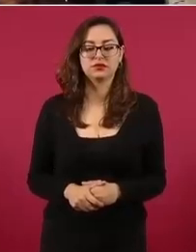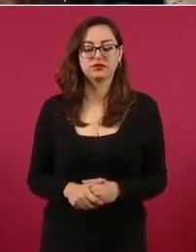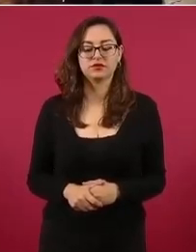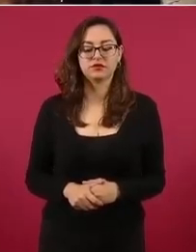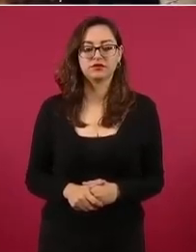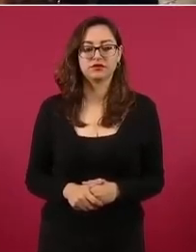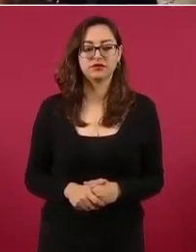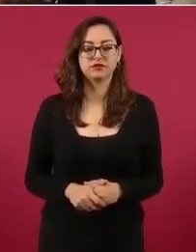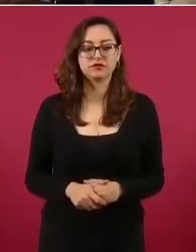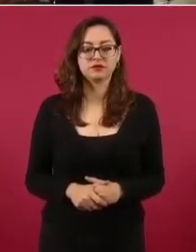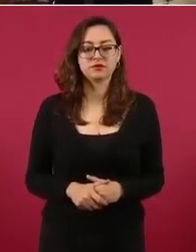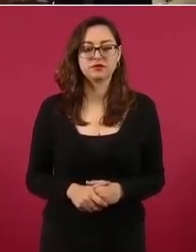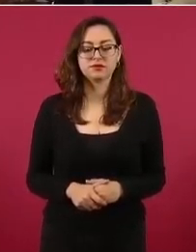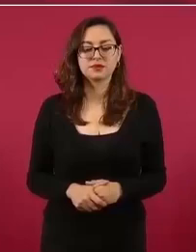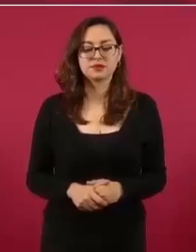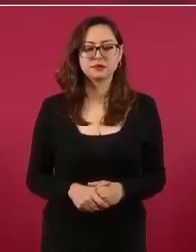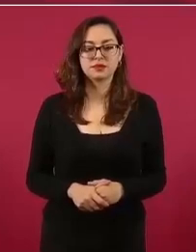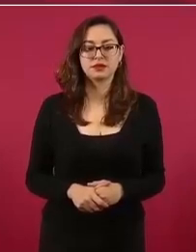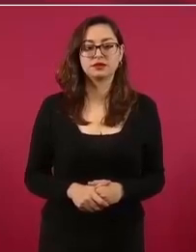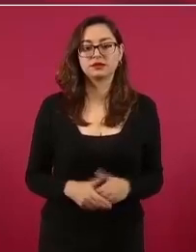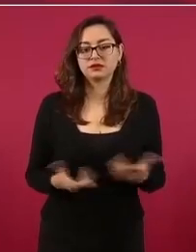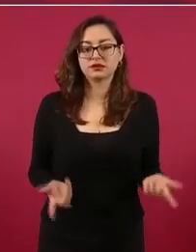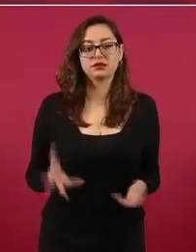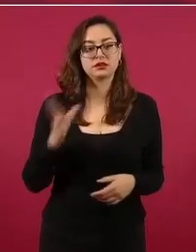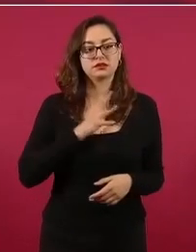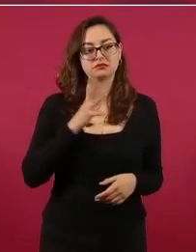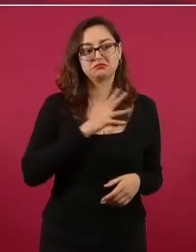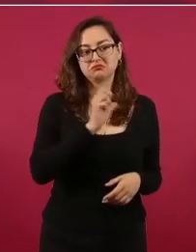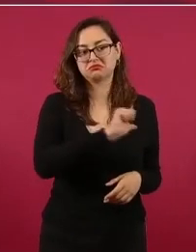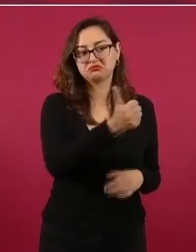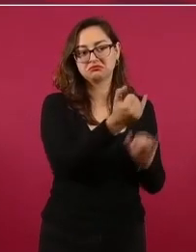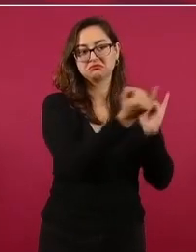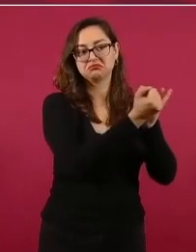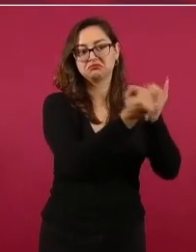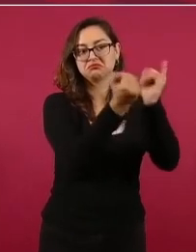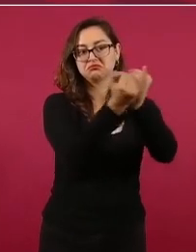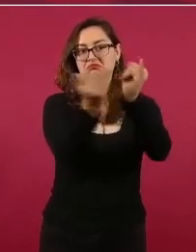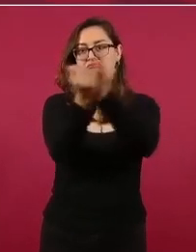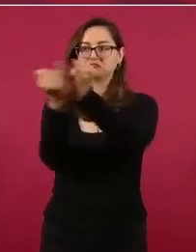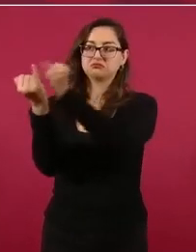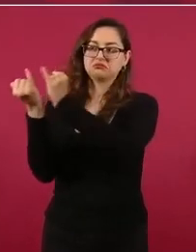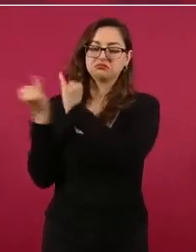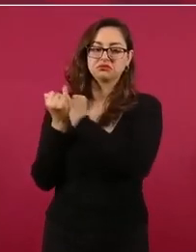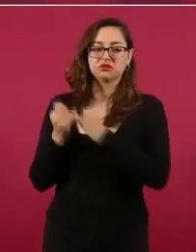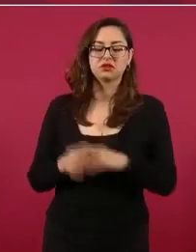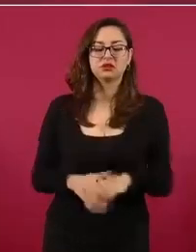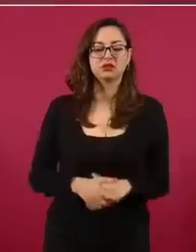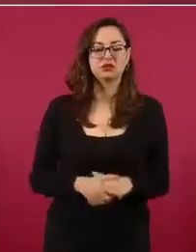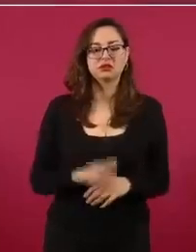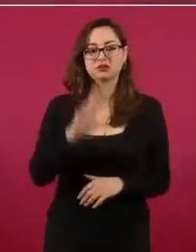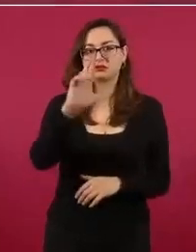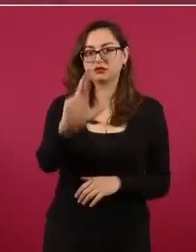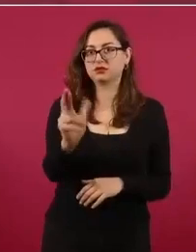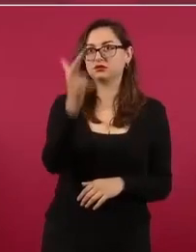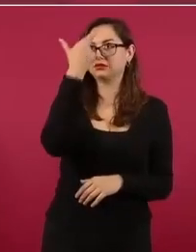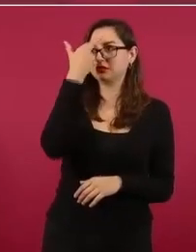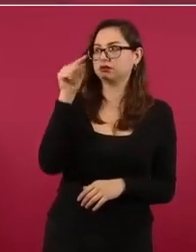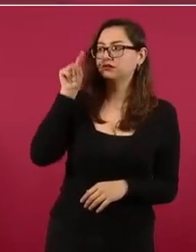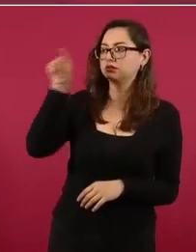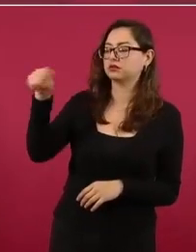Y así hay otros casos. Recuerdo el caso de Veracruz,